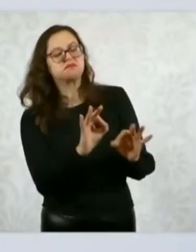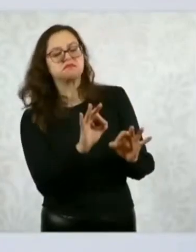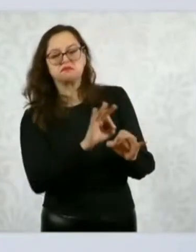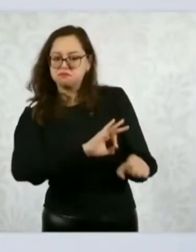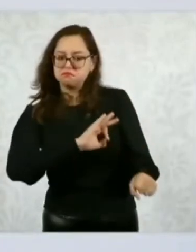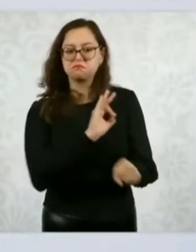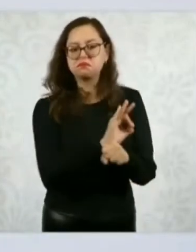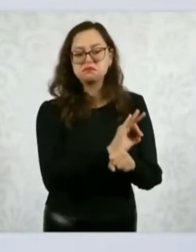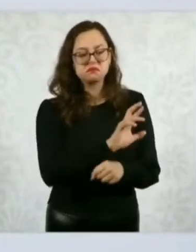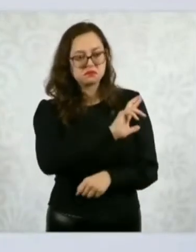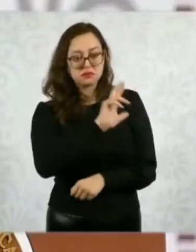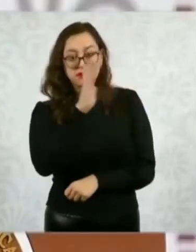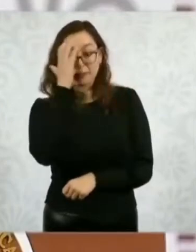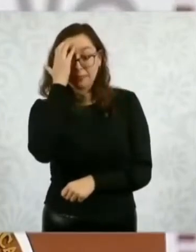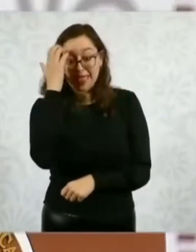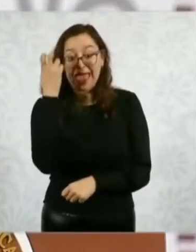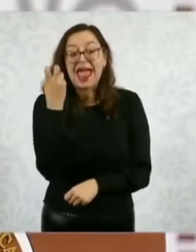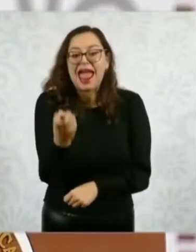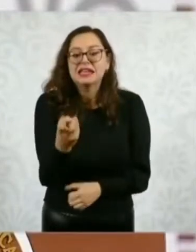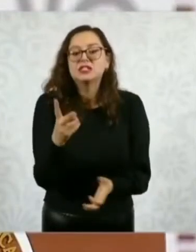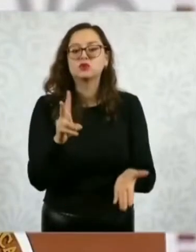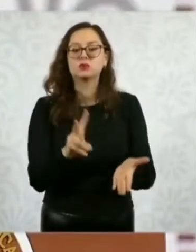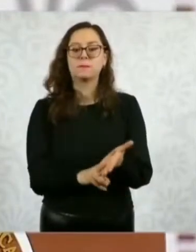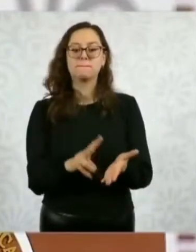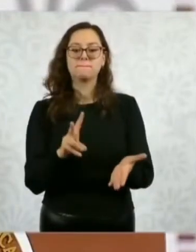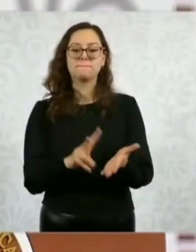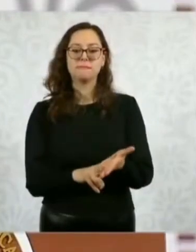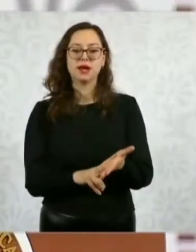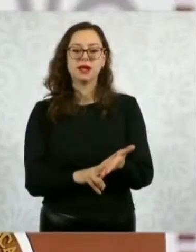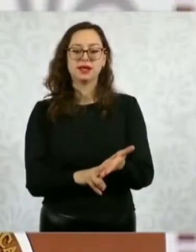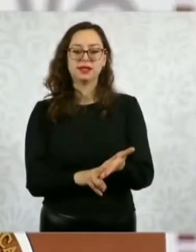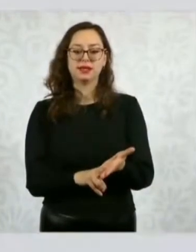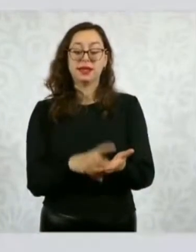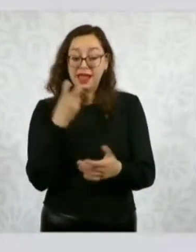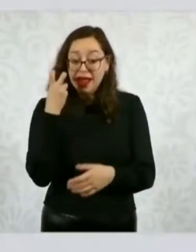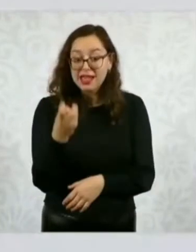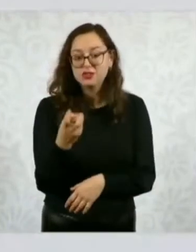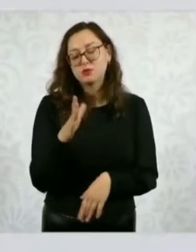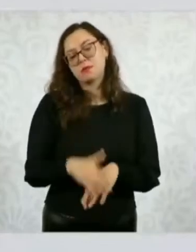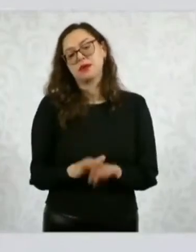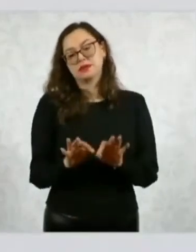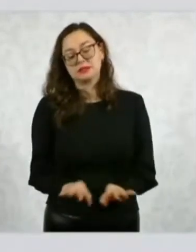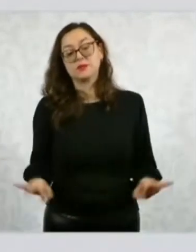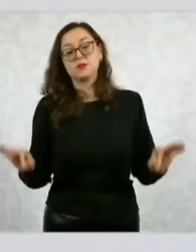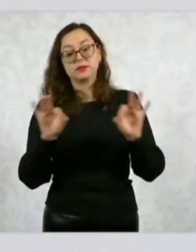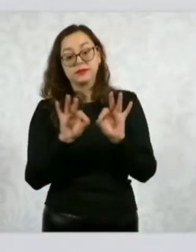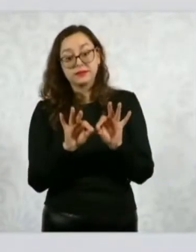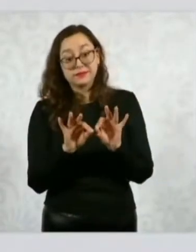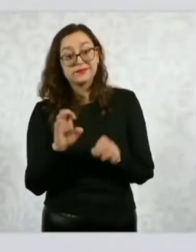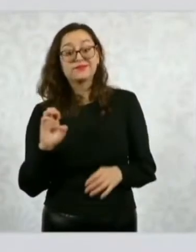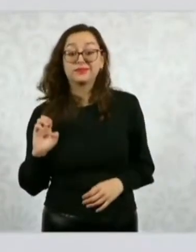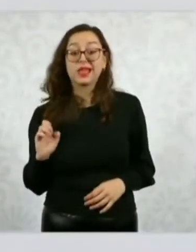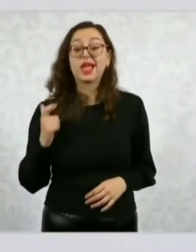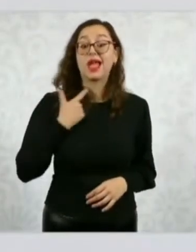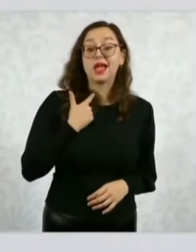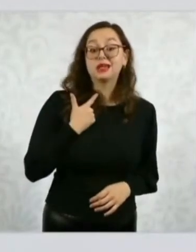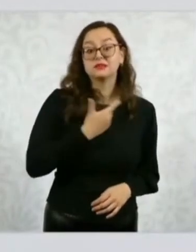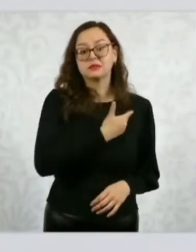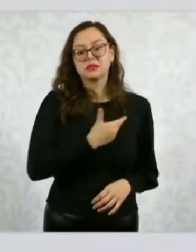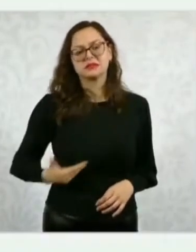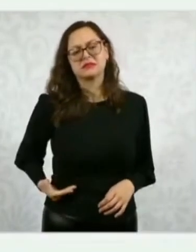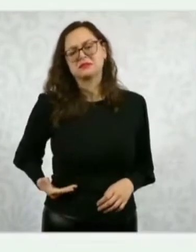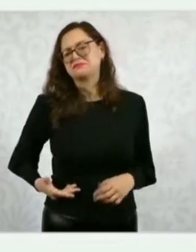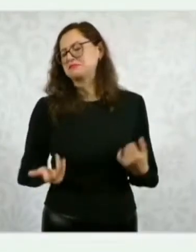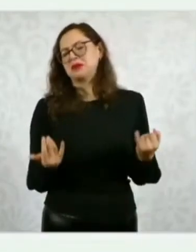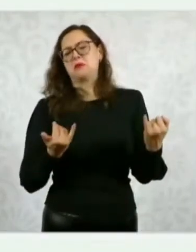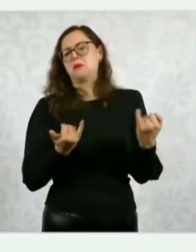más valioso que muchas otras cosas. Entonces, en el caso de los expresidentes nosotros no vamos